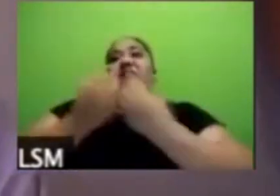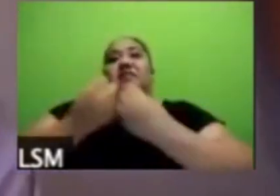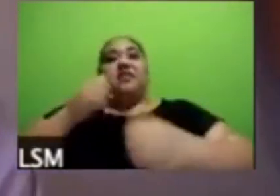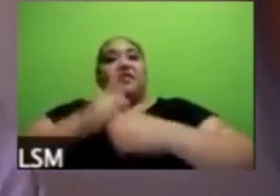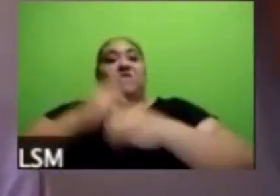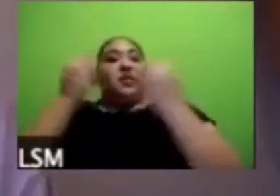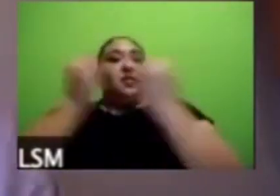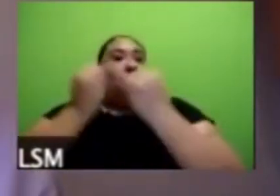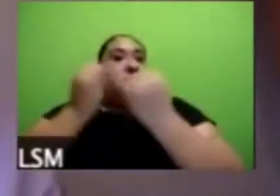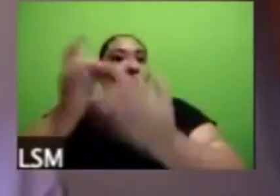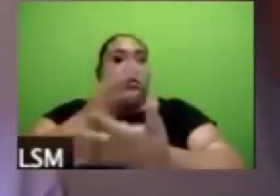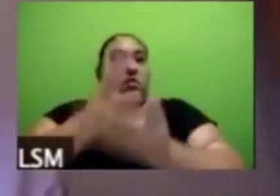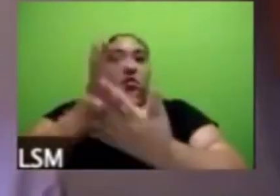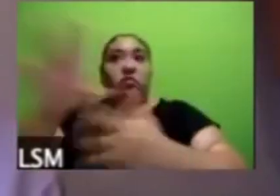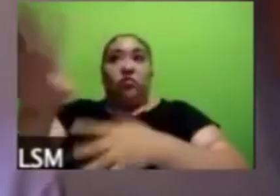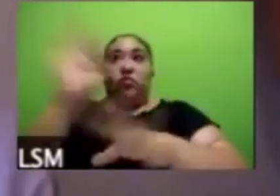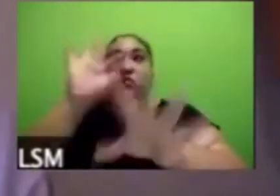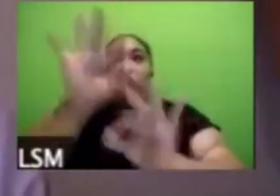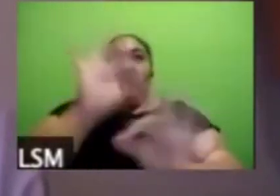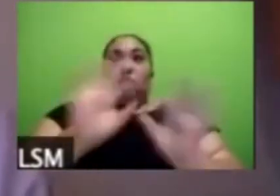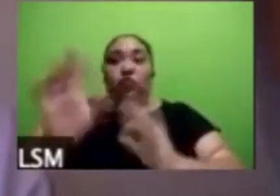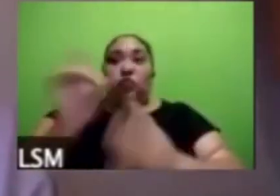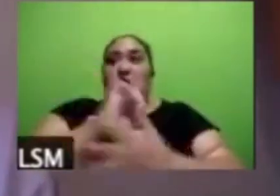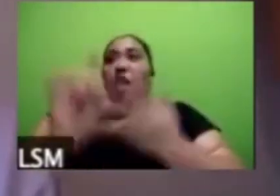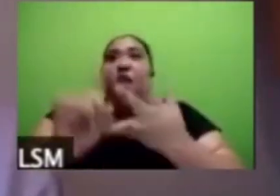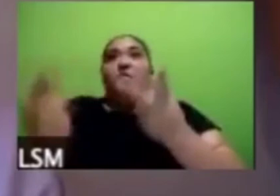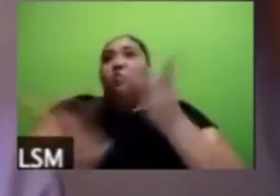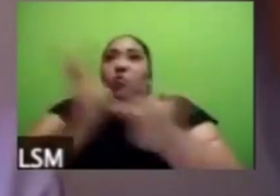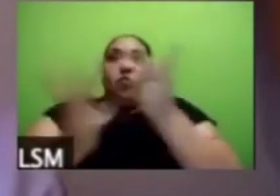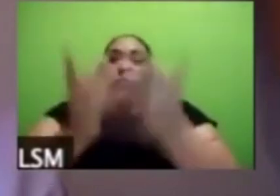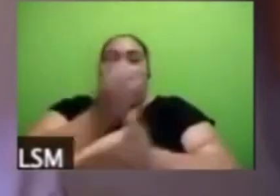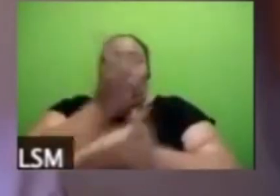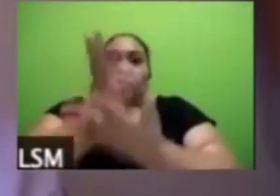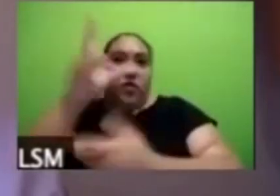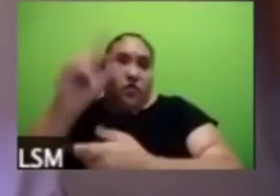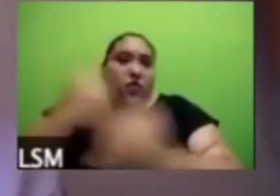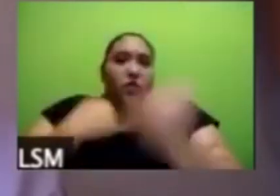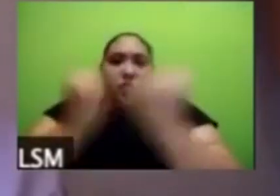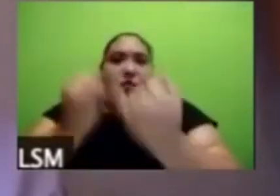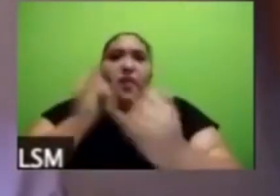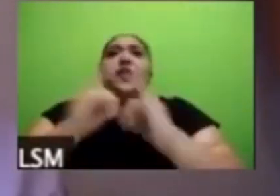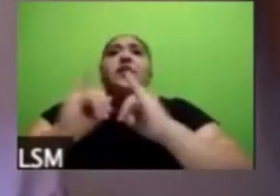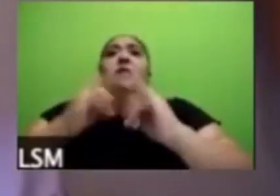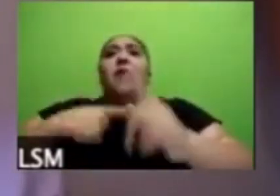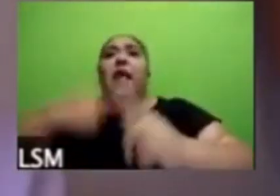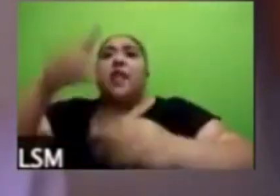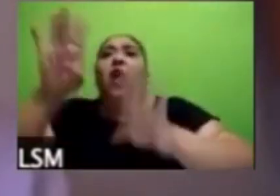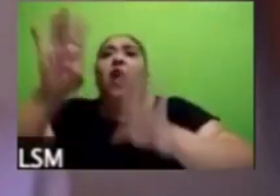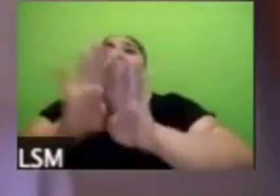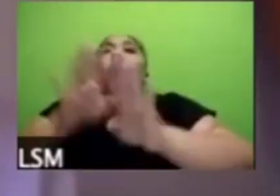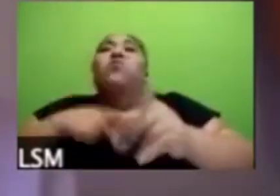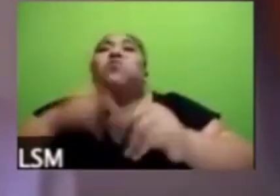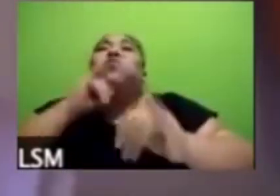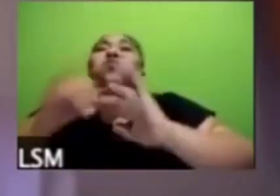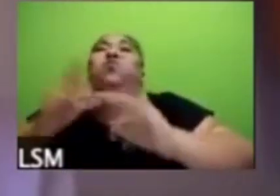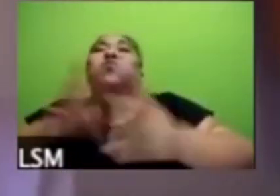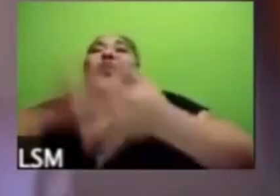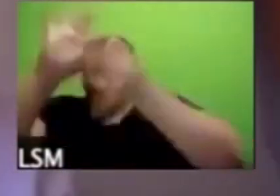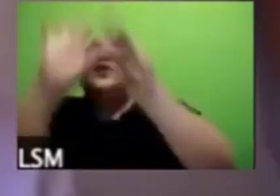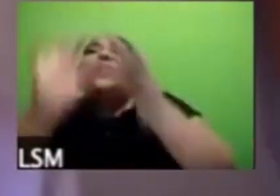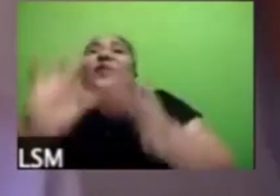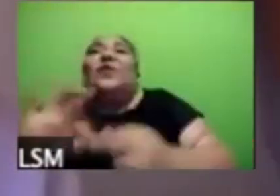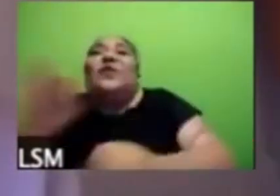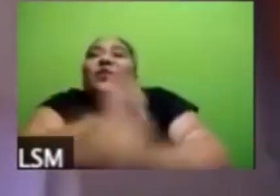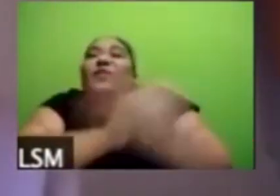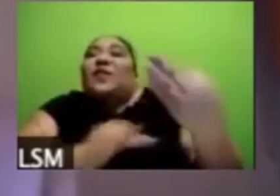datos sino interpretan cómo podemos ayudar a mejorar el ánimo social para salir de mejor manera de esta pandemia y los dos puntos